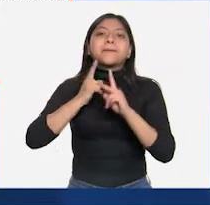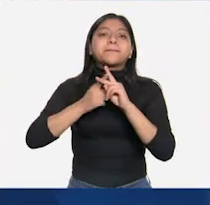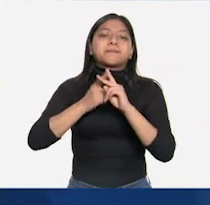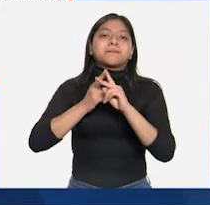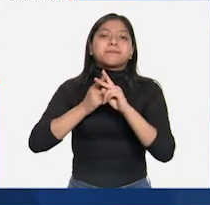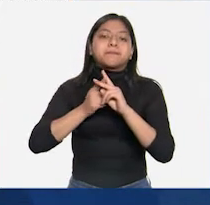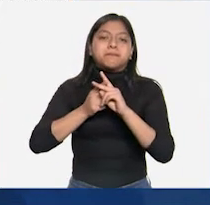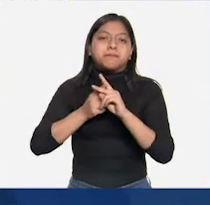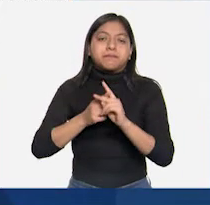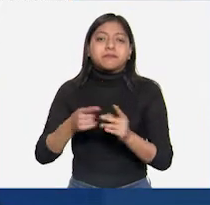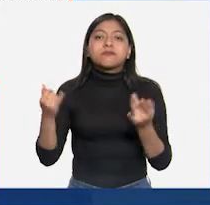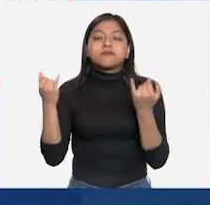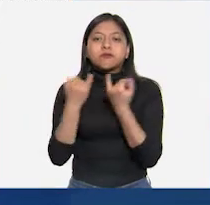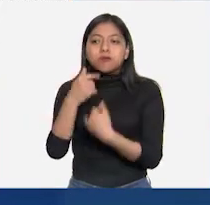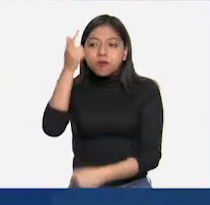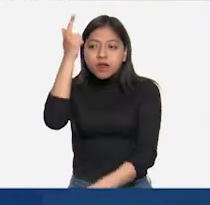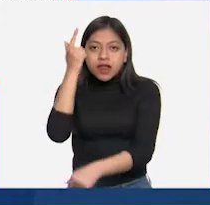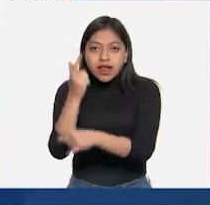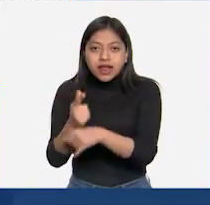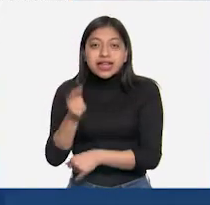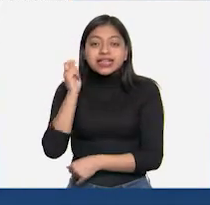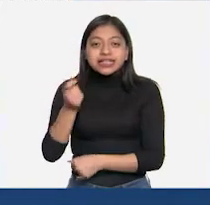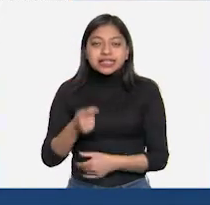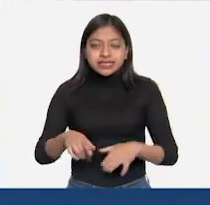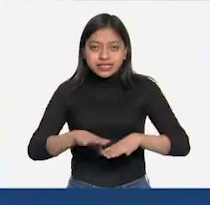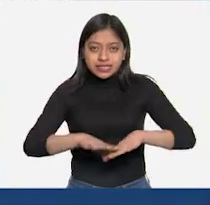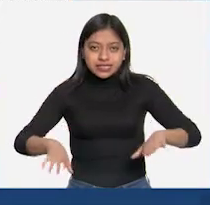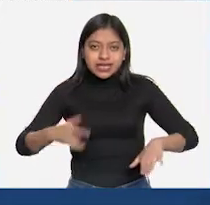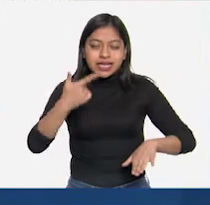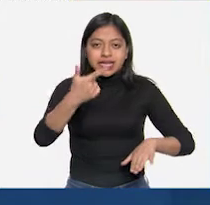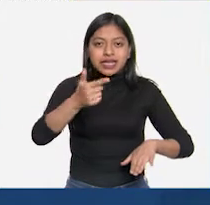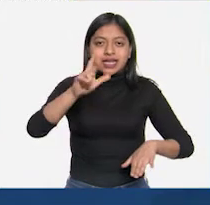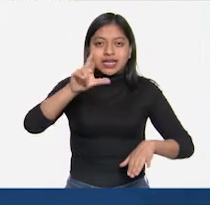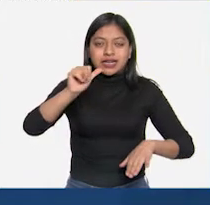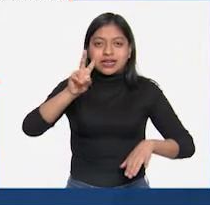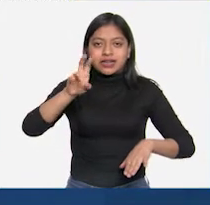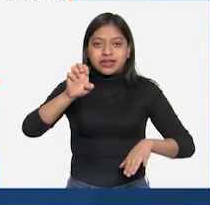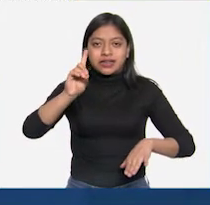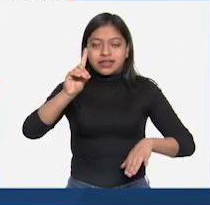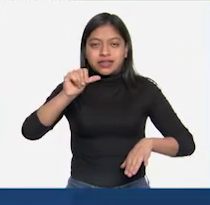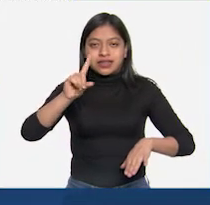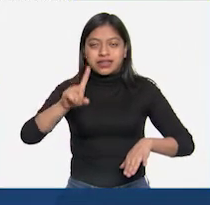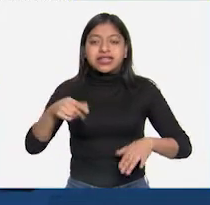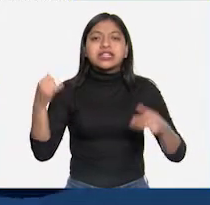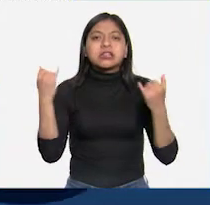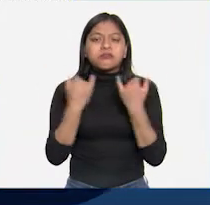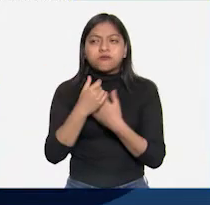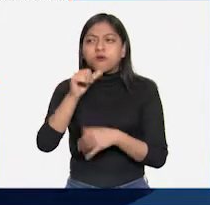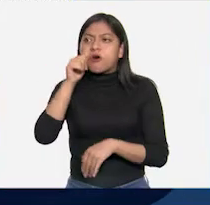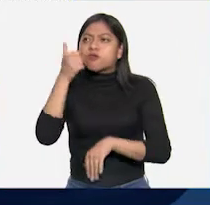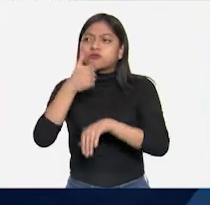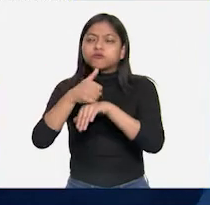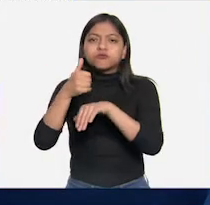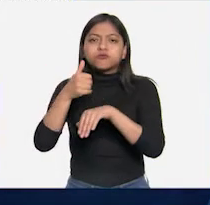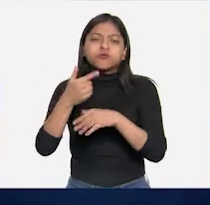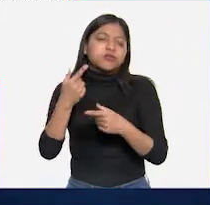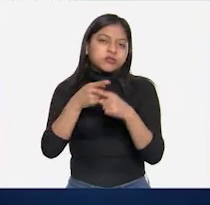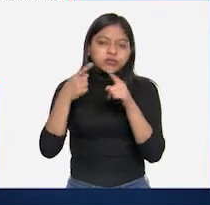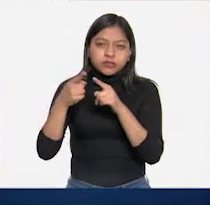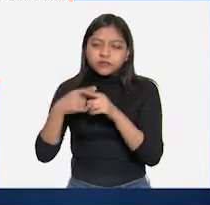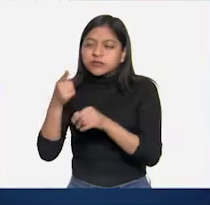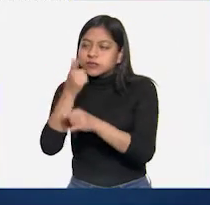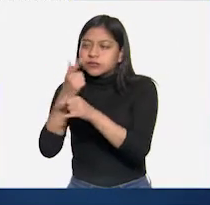descubrió la ley de la gravitación universal e hizo un cierto número de otros descubrimientos menores.